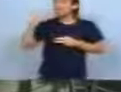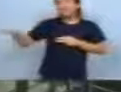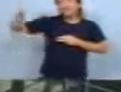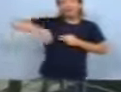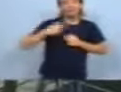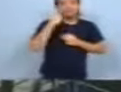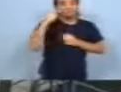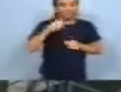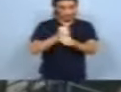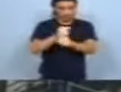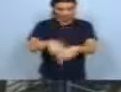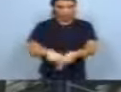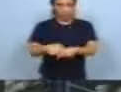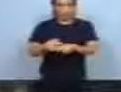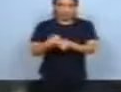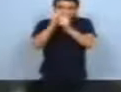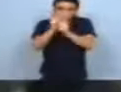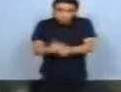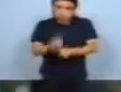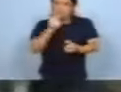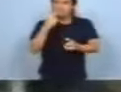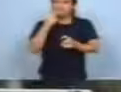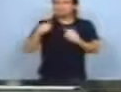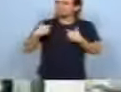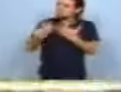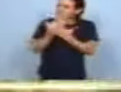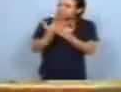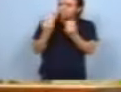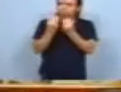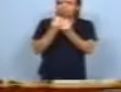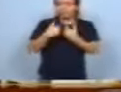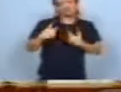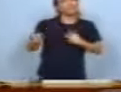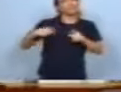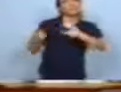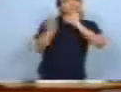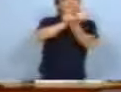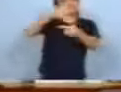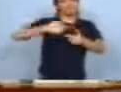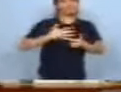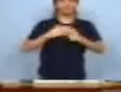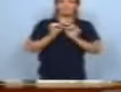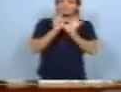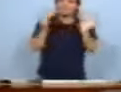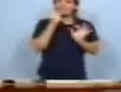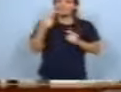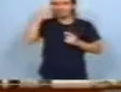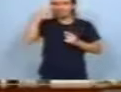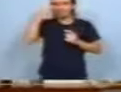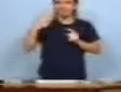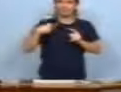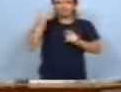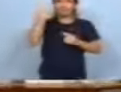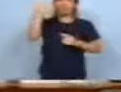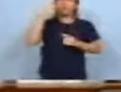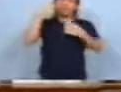porque lo están haciendo ellos con su propio sacrificio. Se sienten felices, más que todo. Los que viven en la villa tienen una